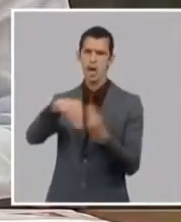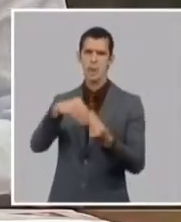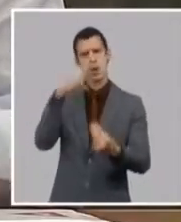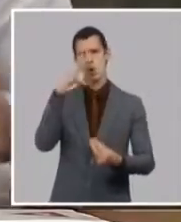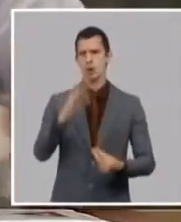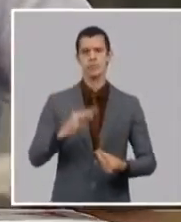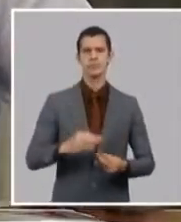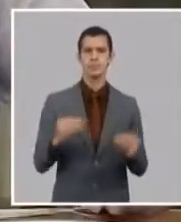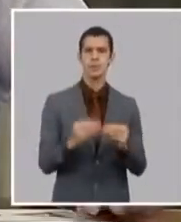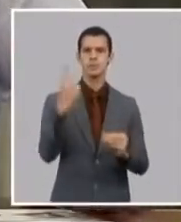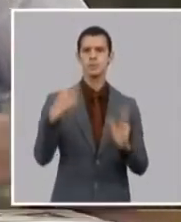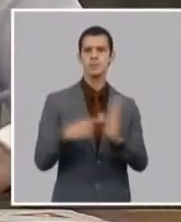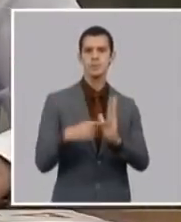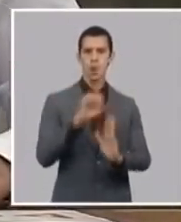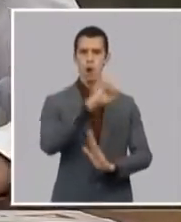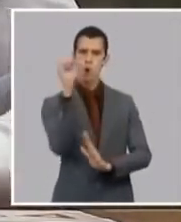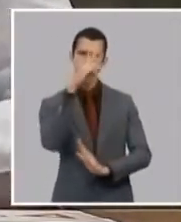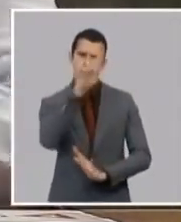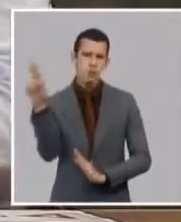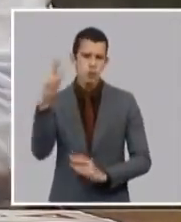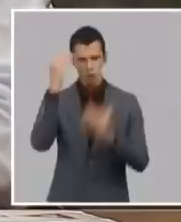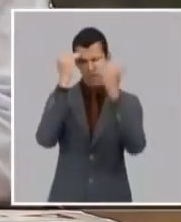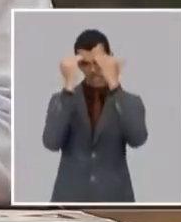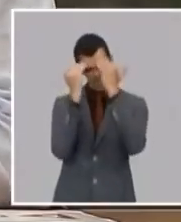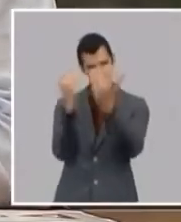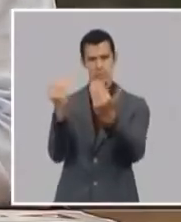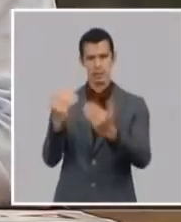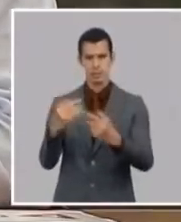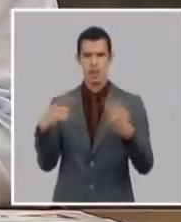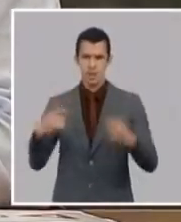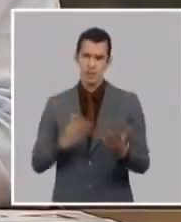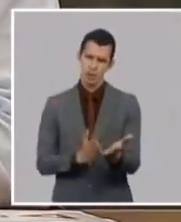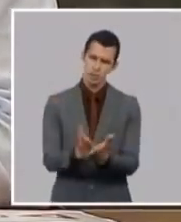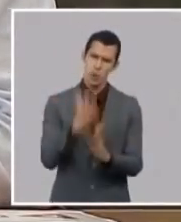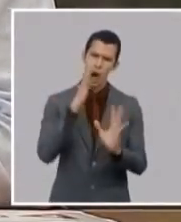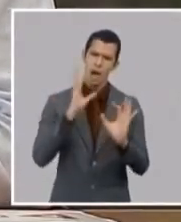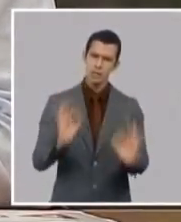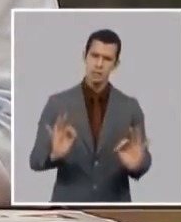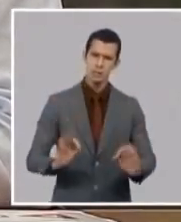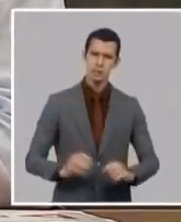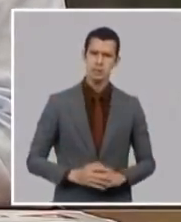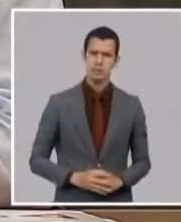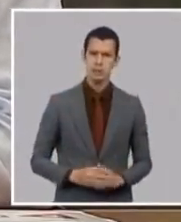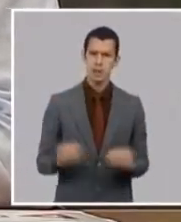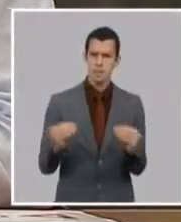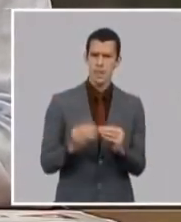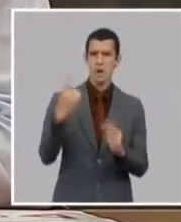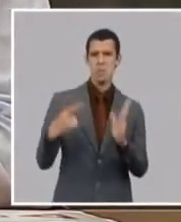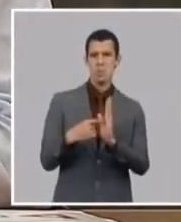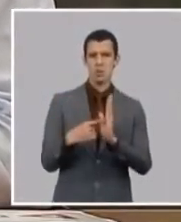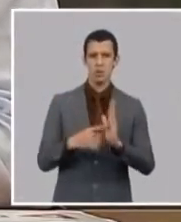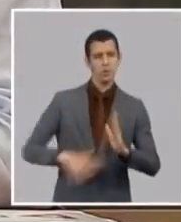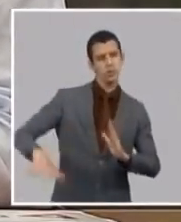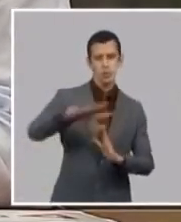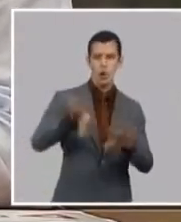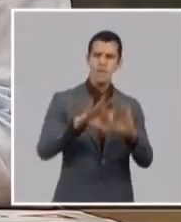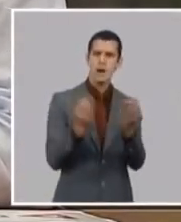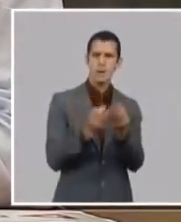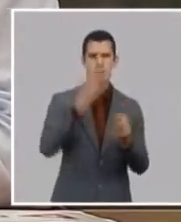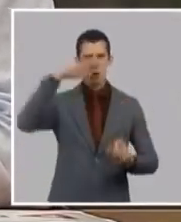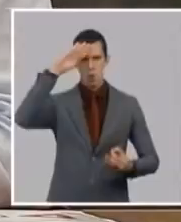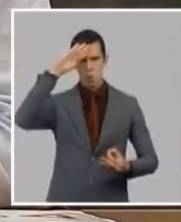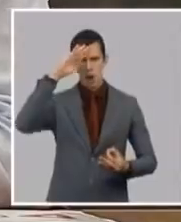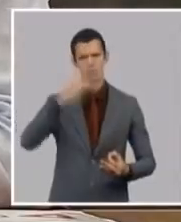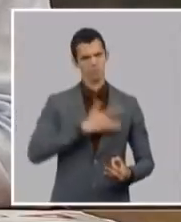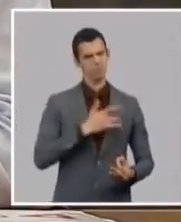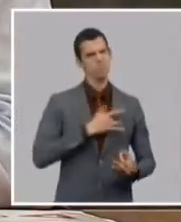nuestra tranquilidad soberana llamando a la unidad de todo el pueblo a la unidad de todas las familias cubanas a la